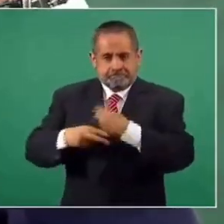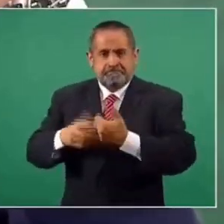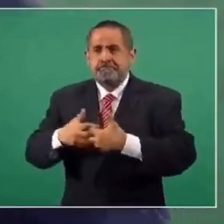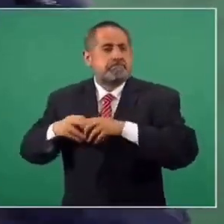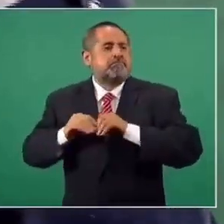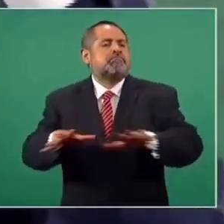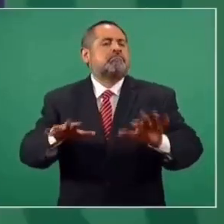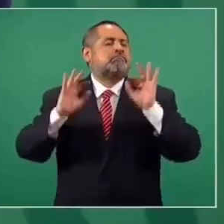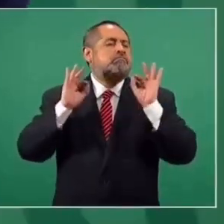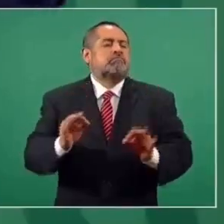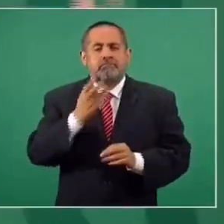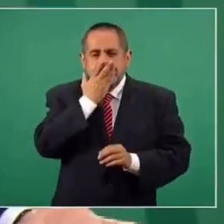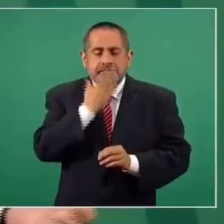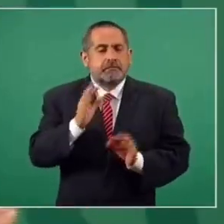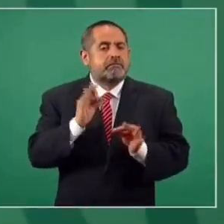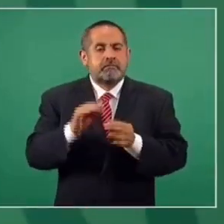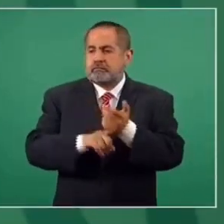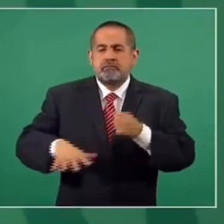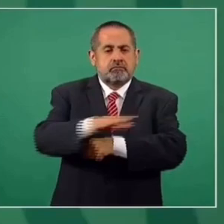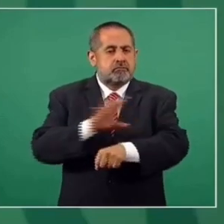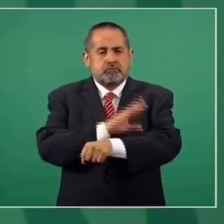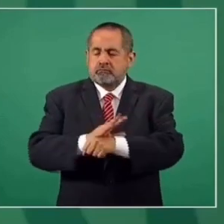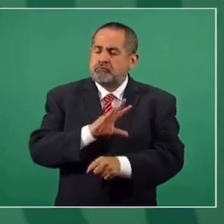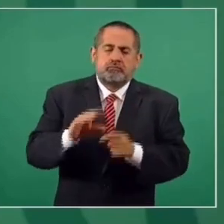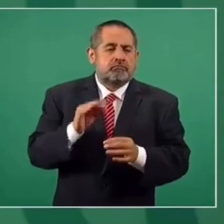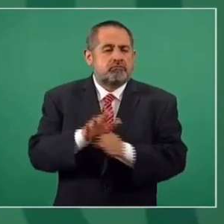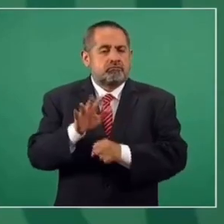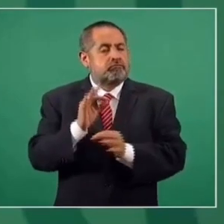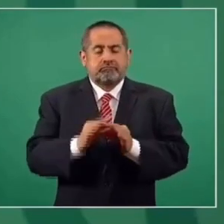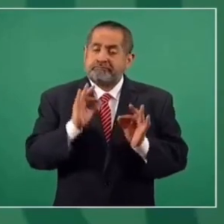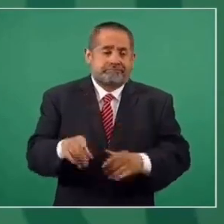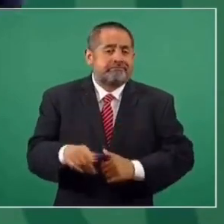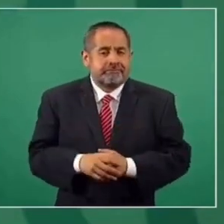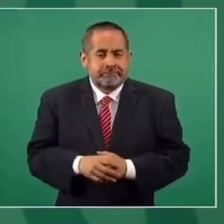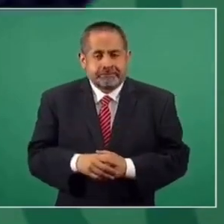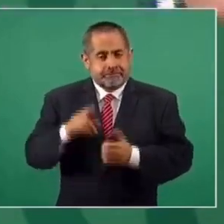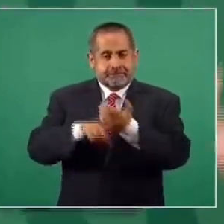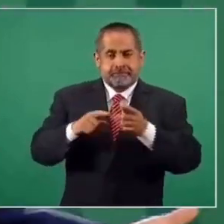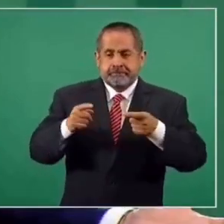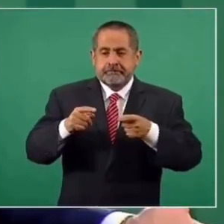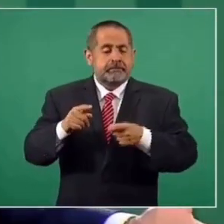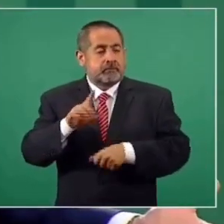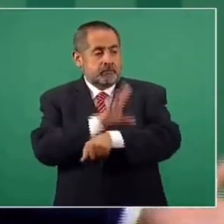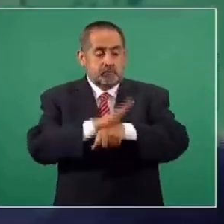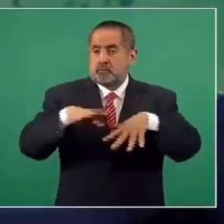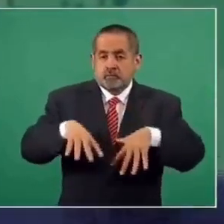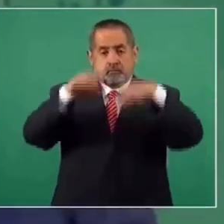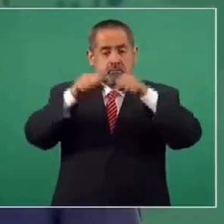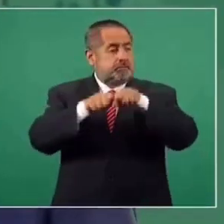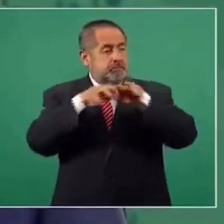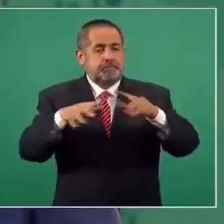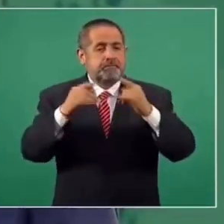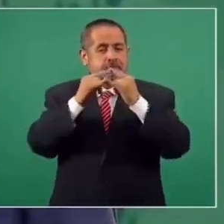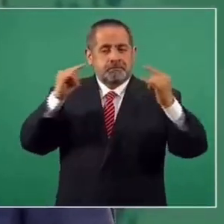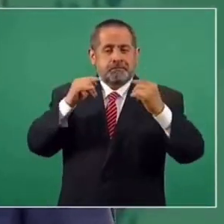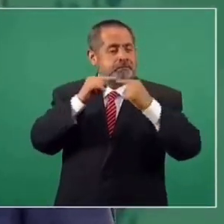y se tuvo energía en la red suficiente, que eso es lo otro también, el control de la red nacional.